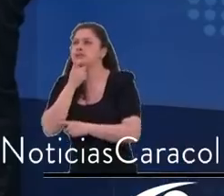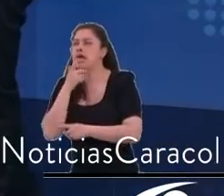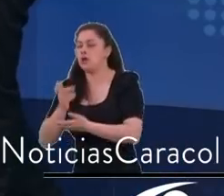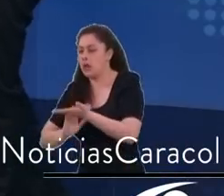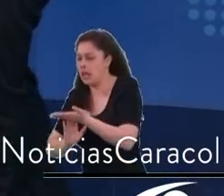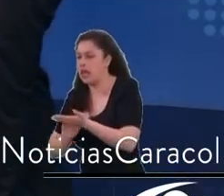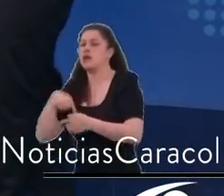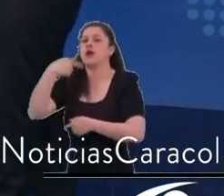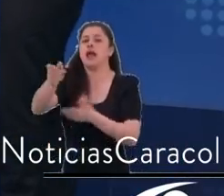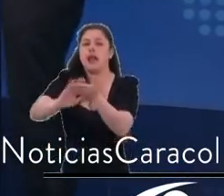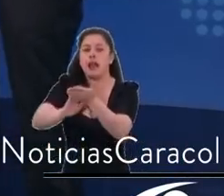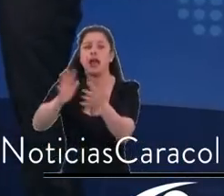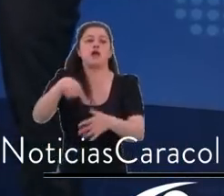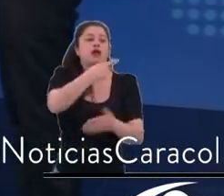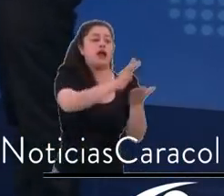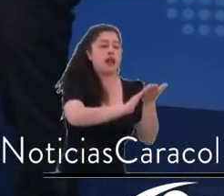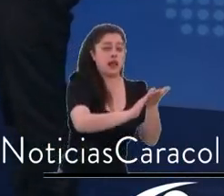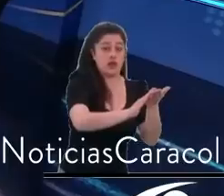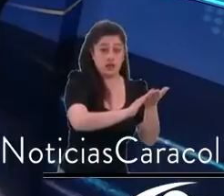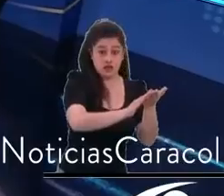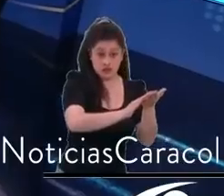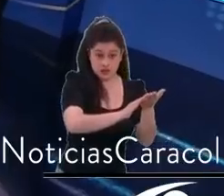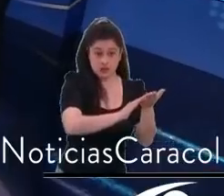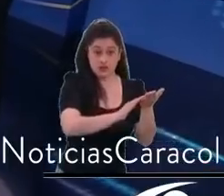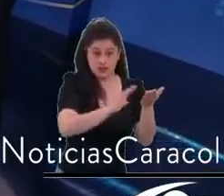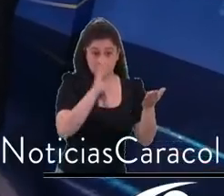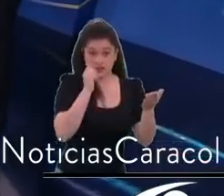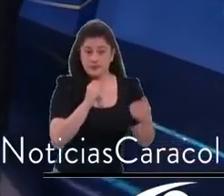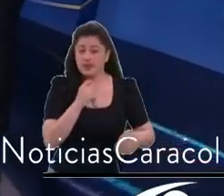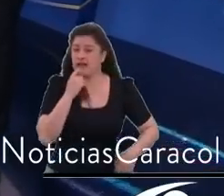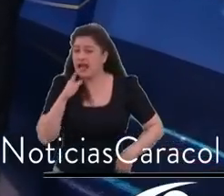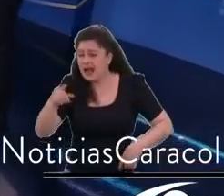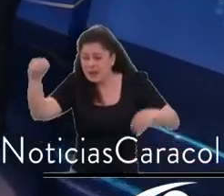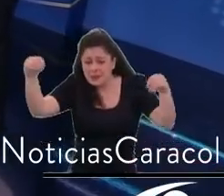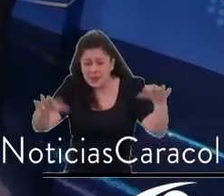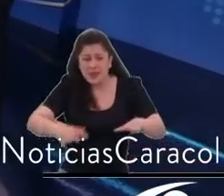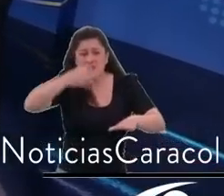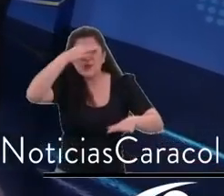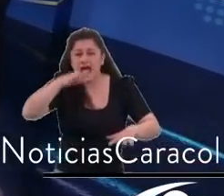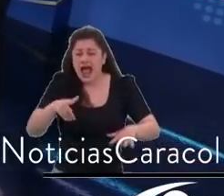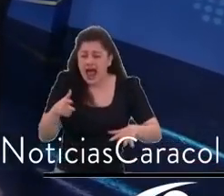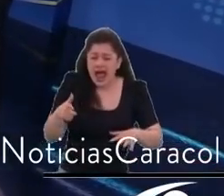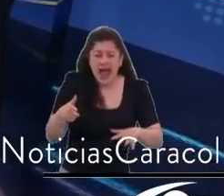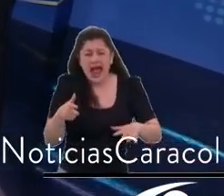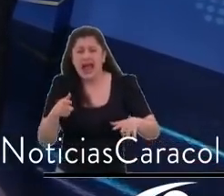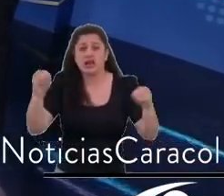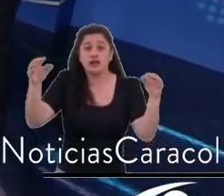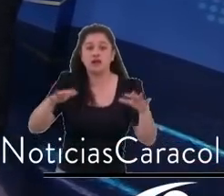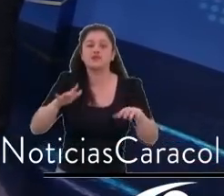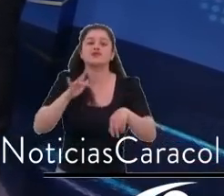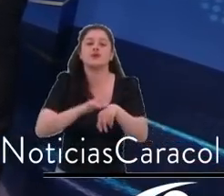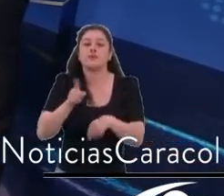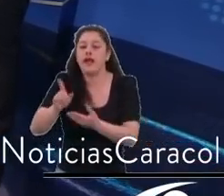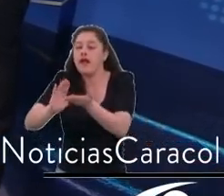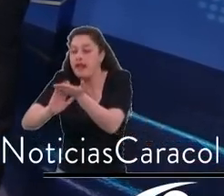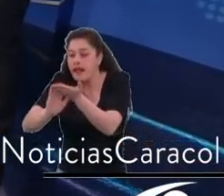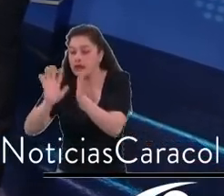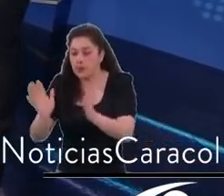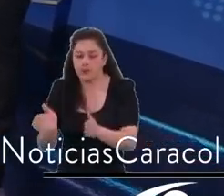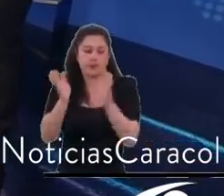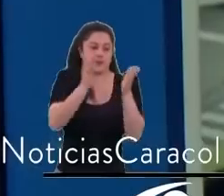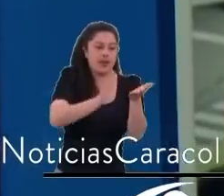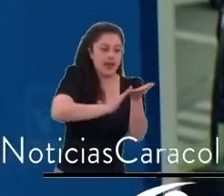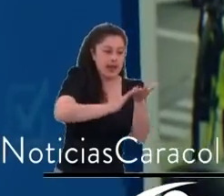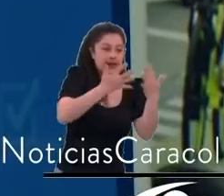pasar a Bogotá. Gracias a las obras de los colegios, del metro, de los andenes, de las manzanas, del cuidado, de los hospitales, de los